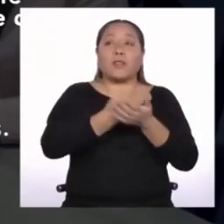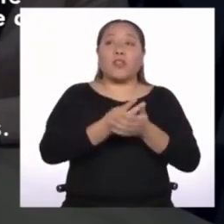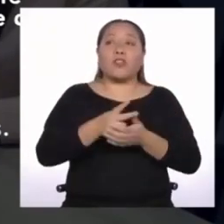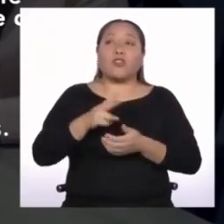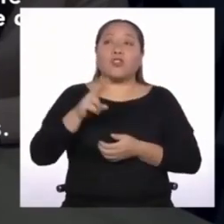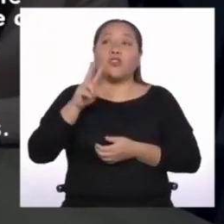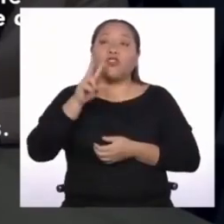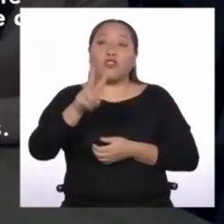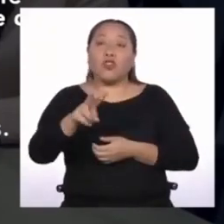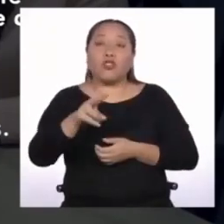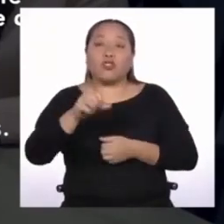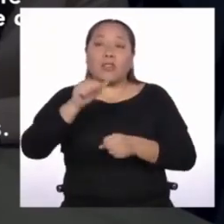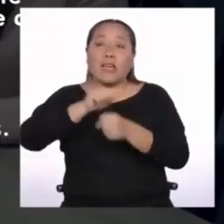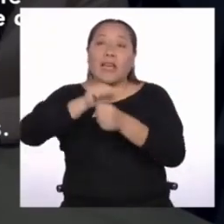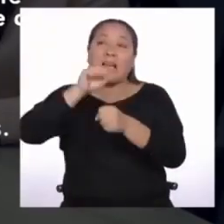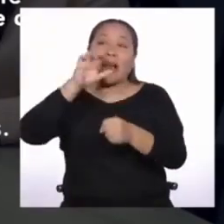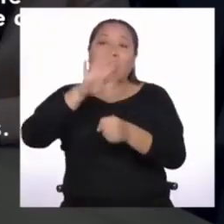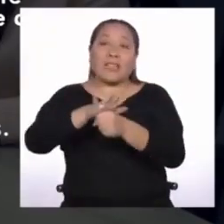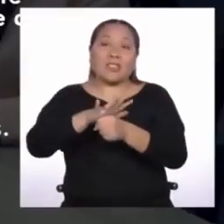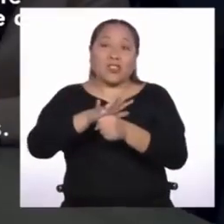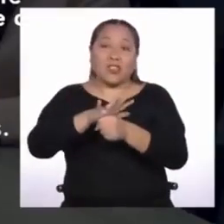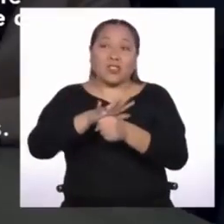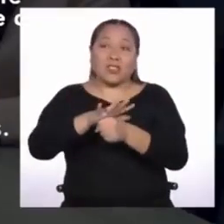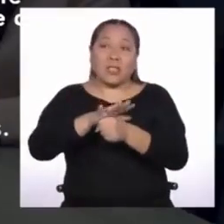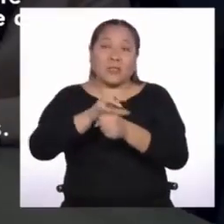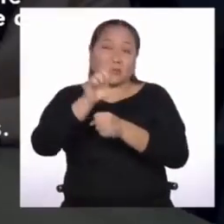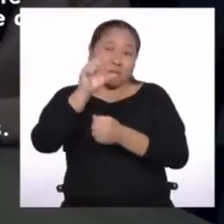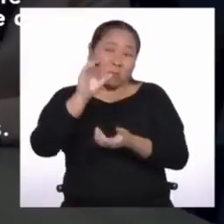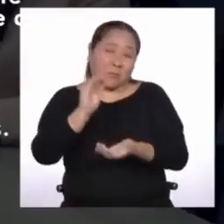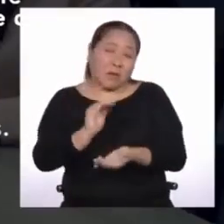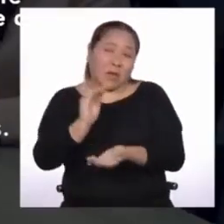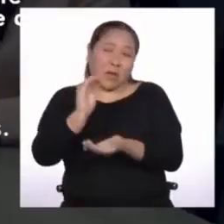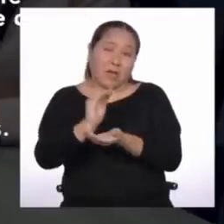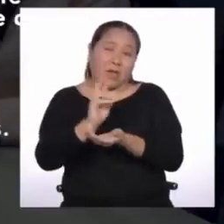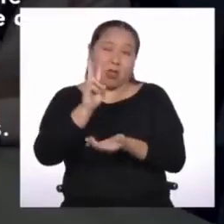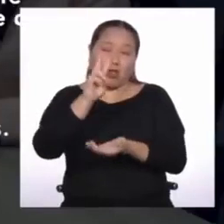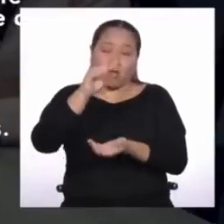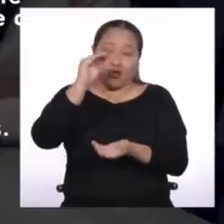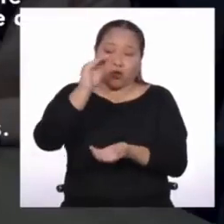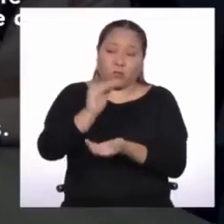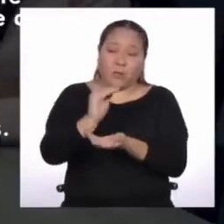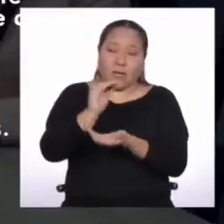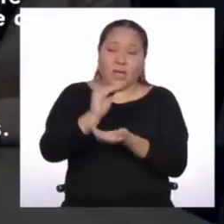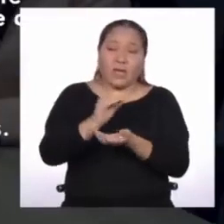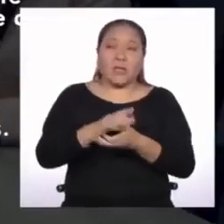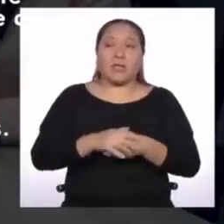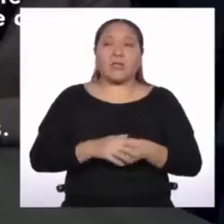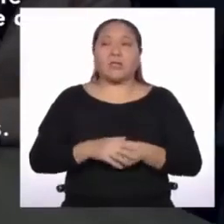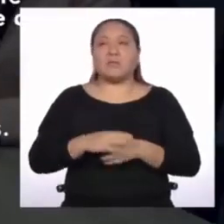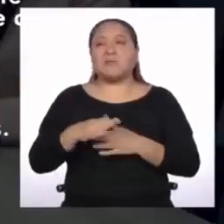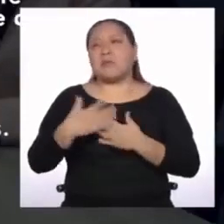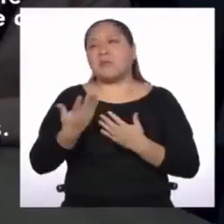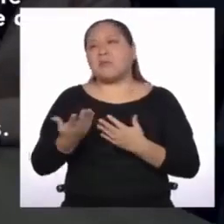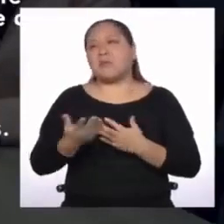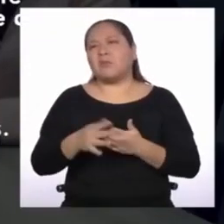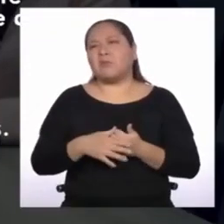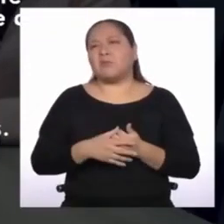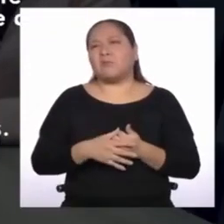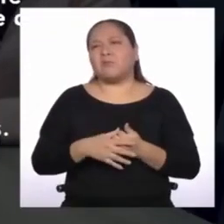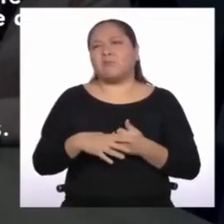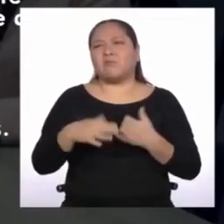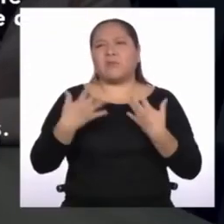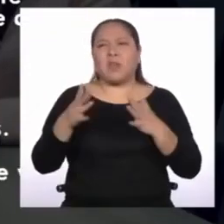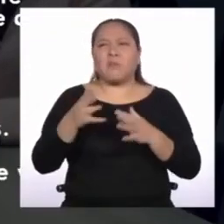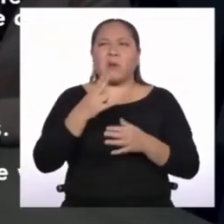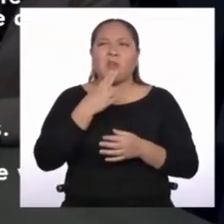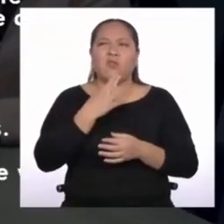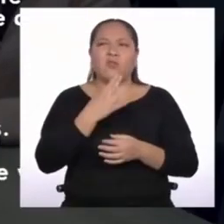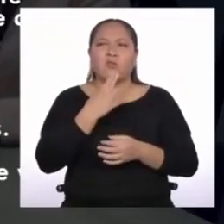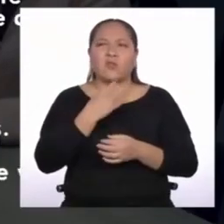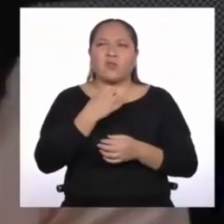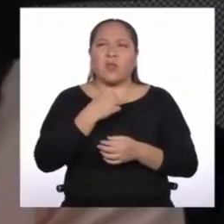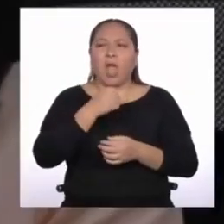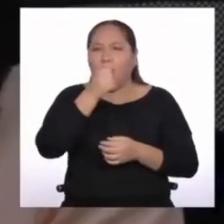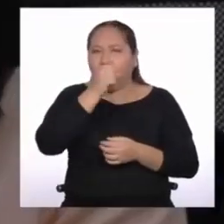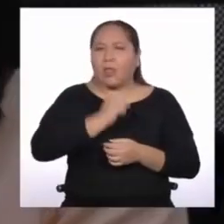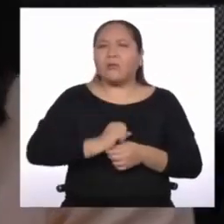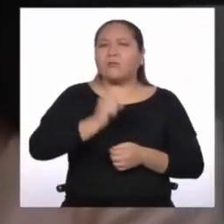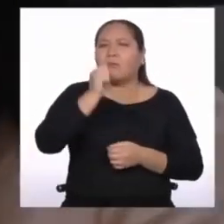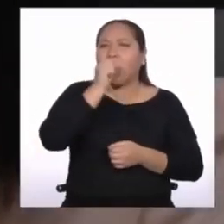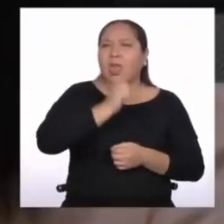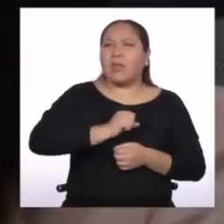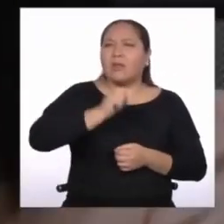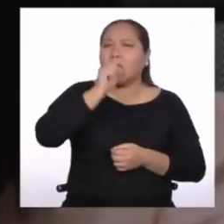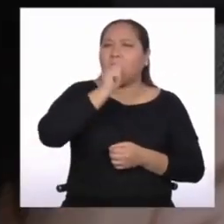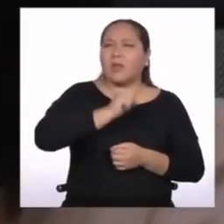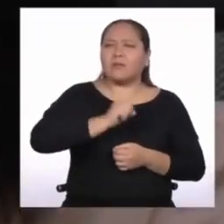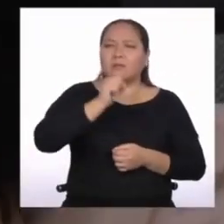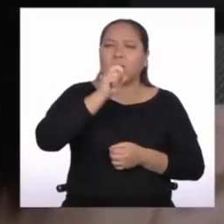de las gaseosas, pero una chica, me pedí dos y después ya para endulzar un cono de vainilla. Eso ha